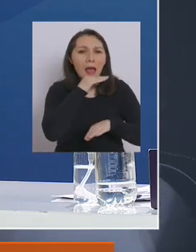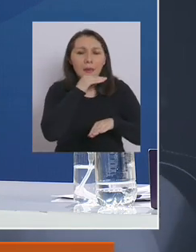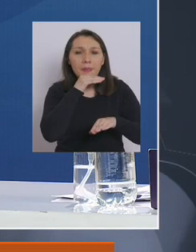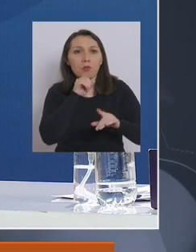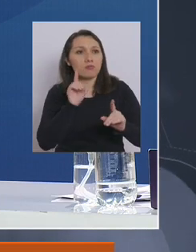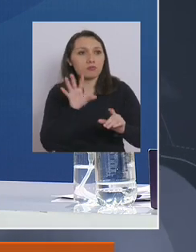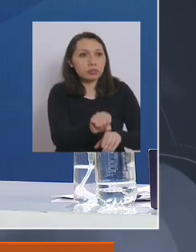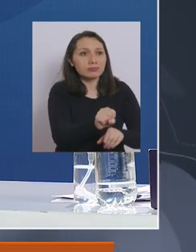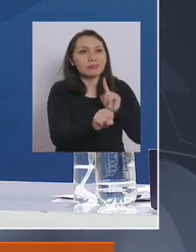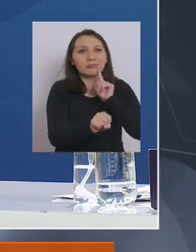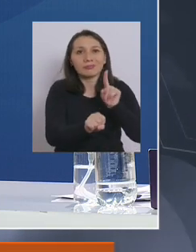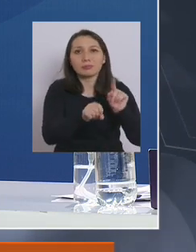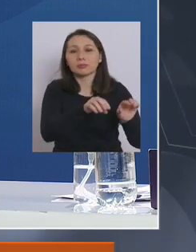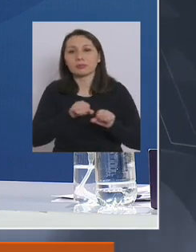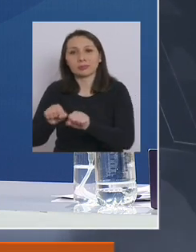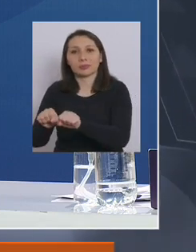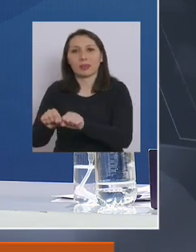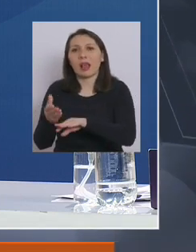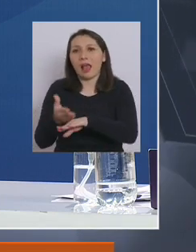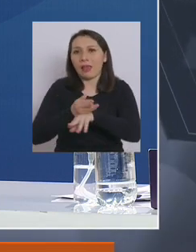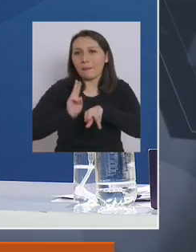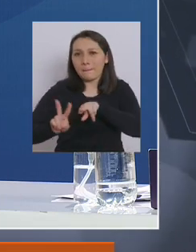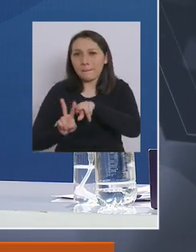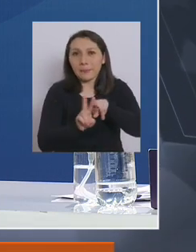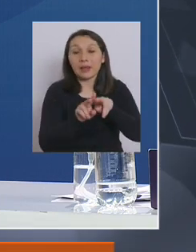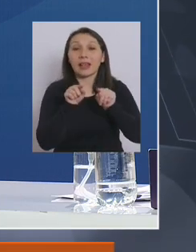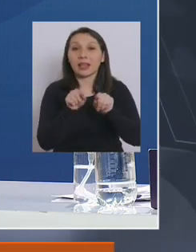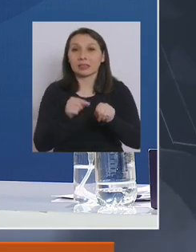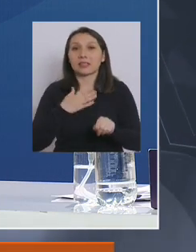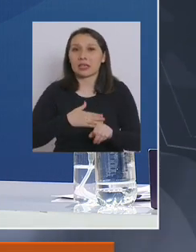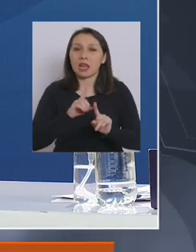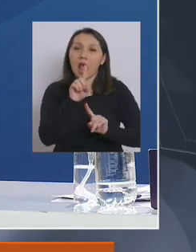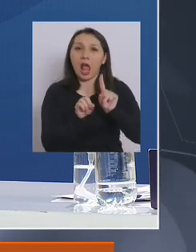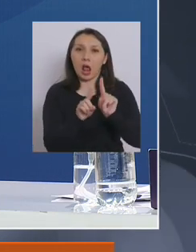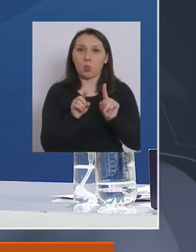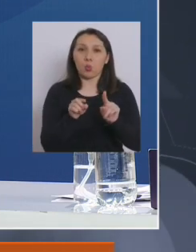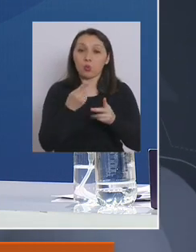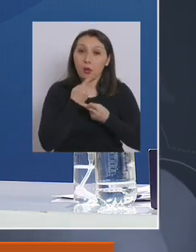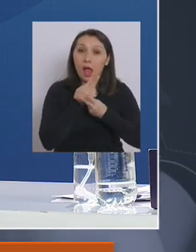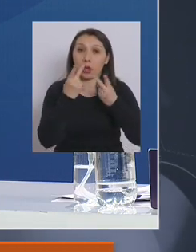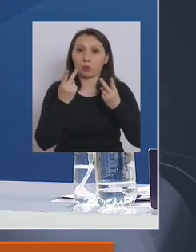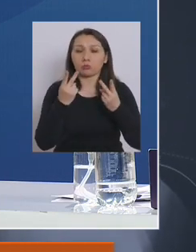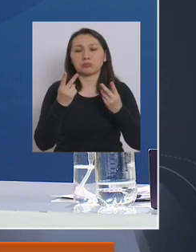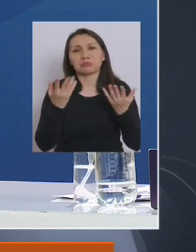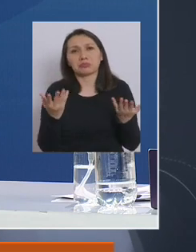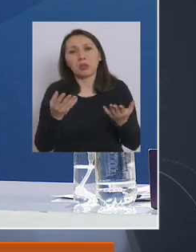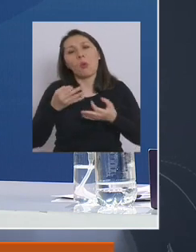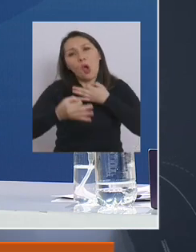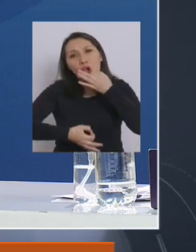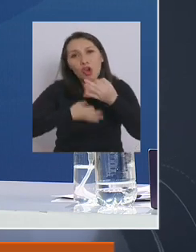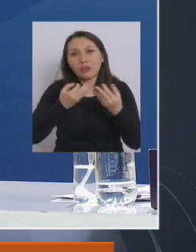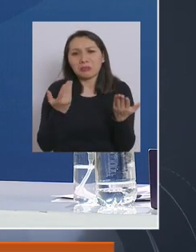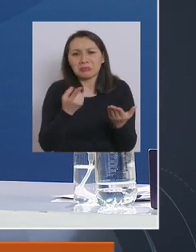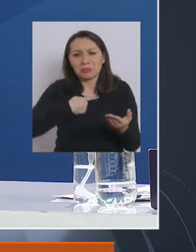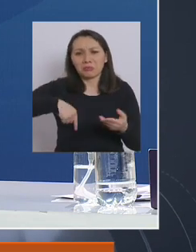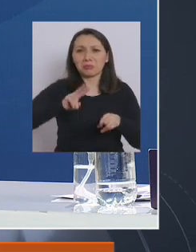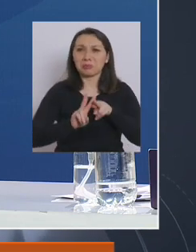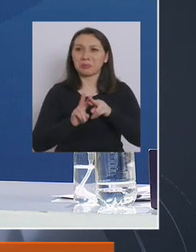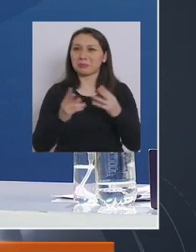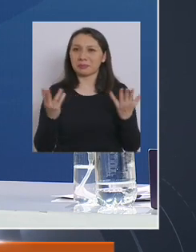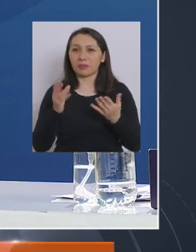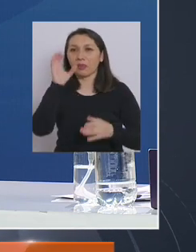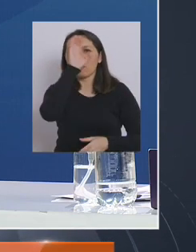oportunamente. Queremos adelantarlo. Y ahí quiero hacer algunos anuncios, más que anuncios, contarles lo que estamos haciendo.